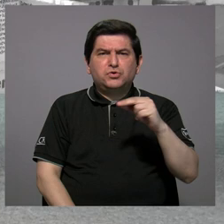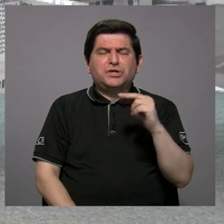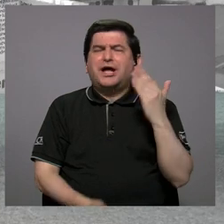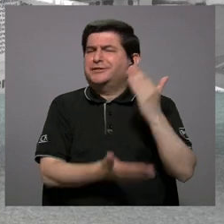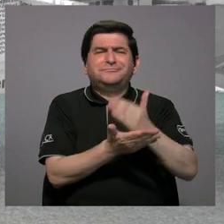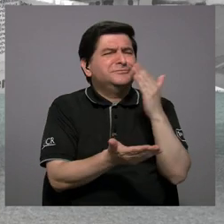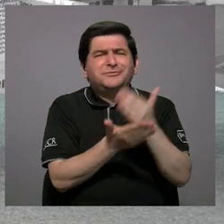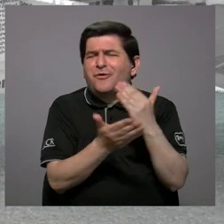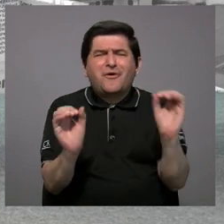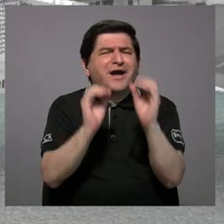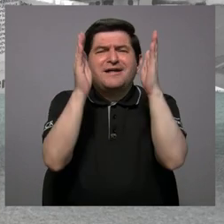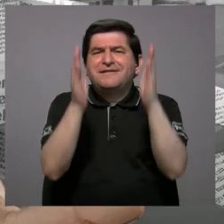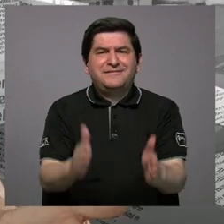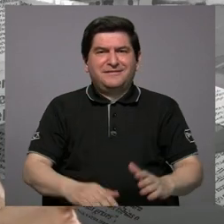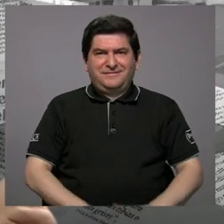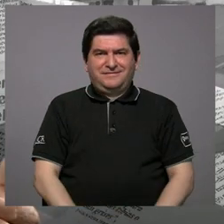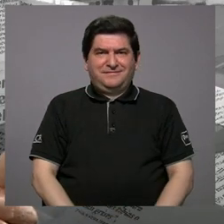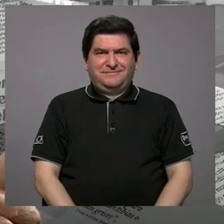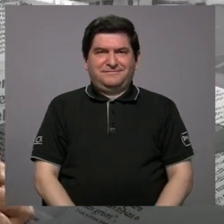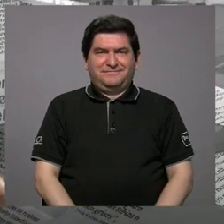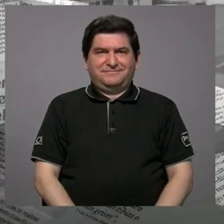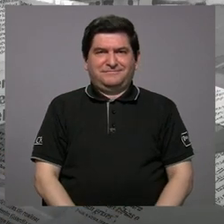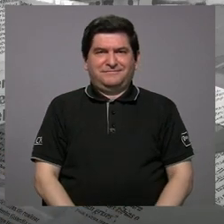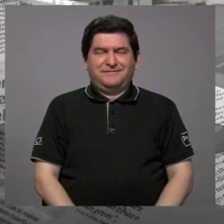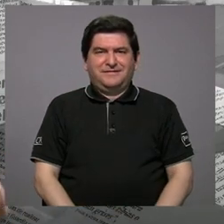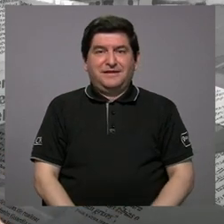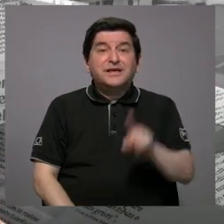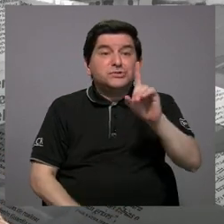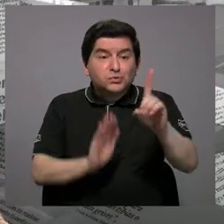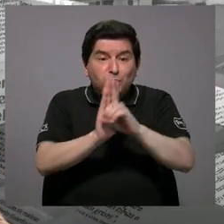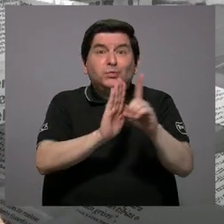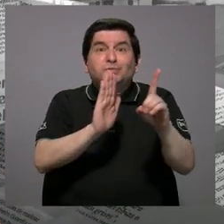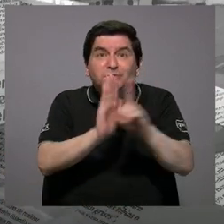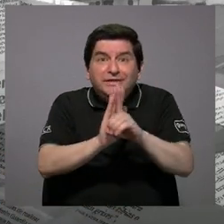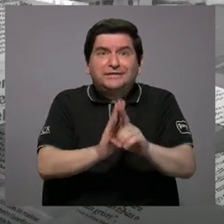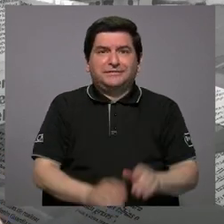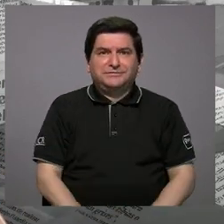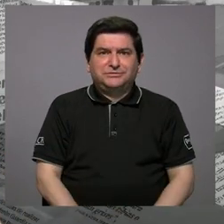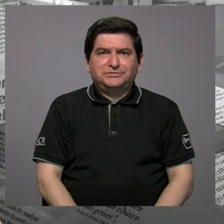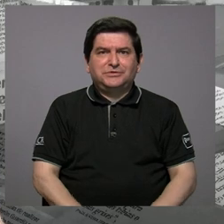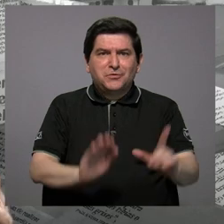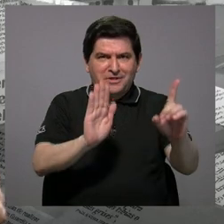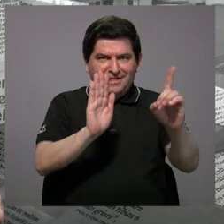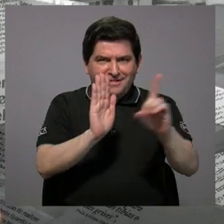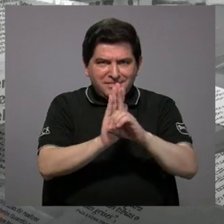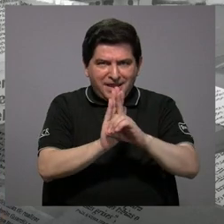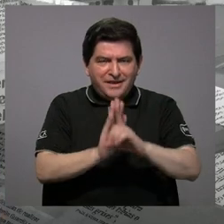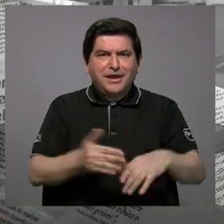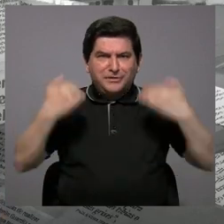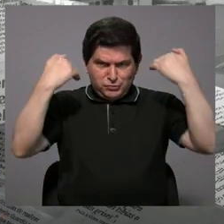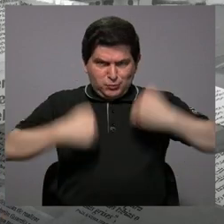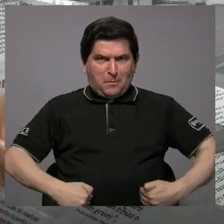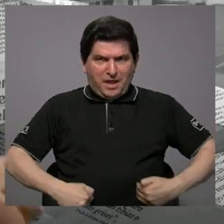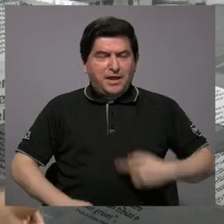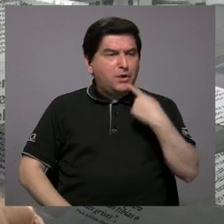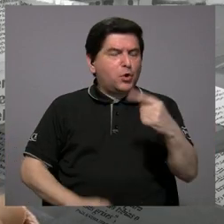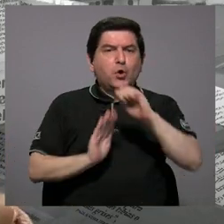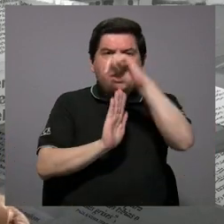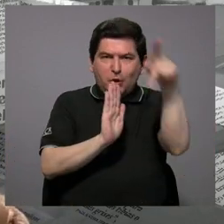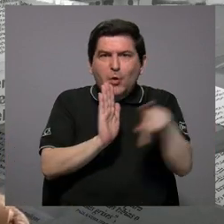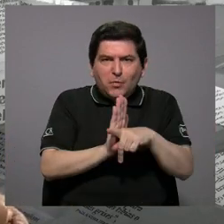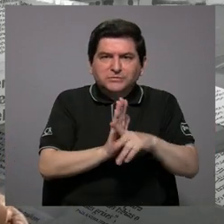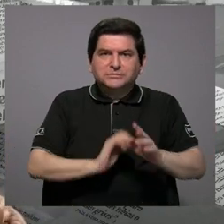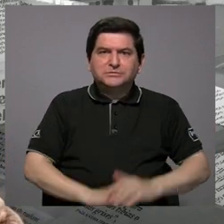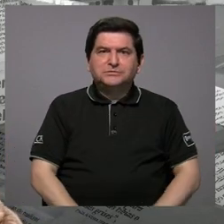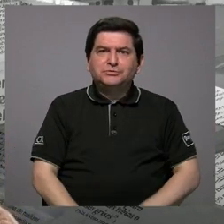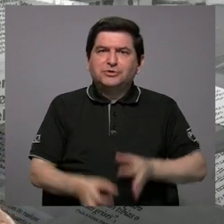andar molestando a nadie, sino por un derecho, por un derecho de como humano y como dice la constitución